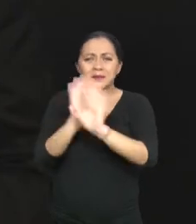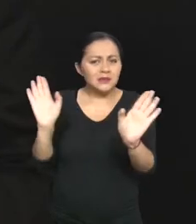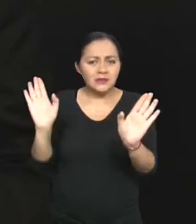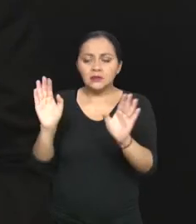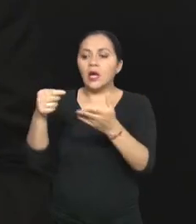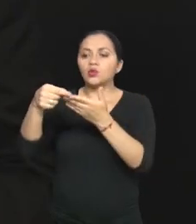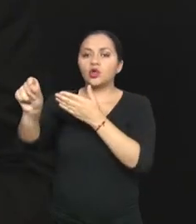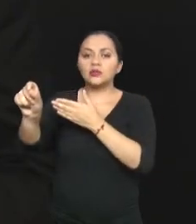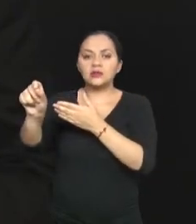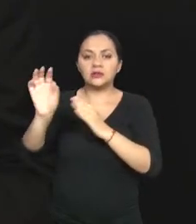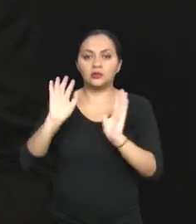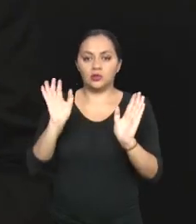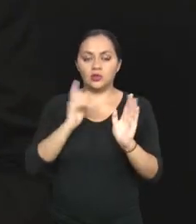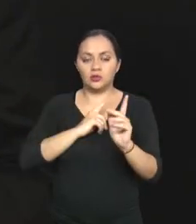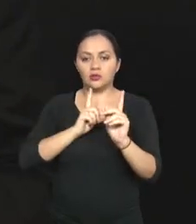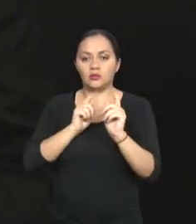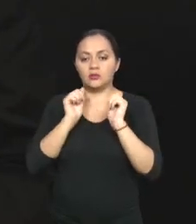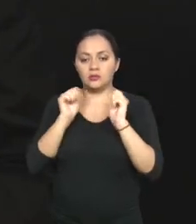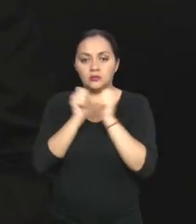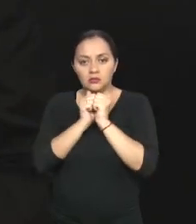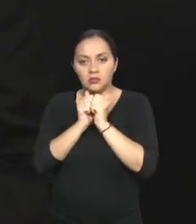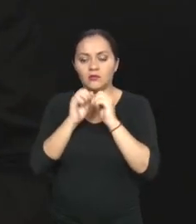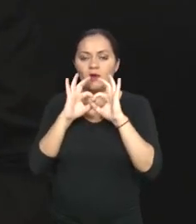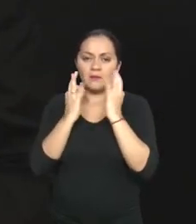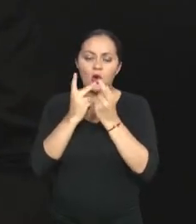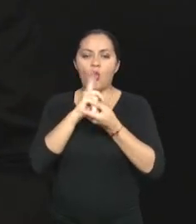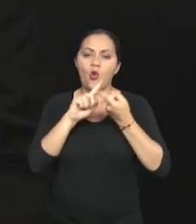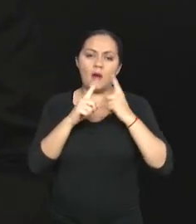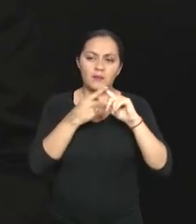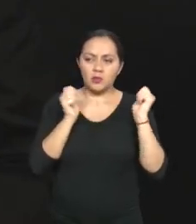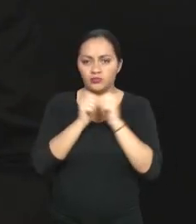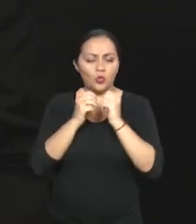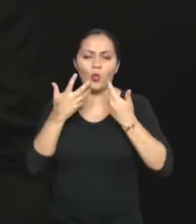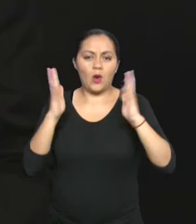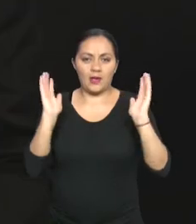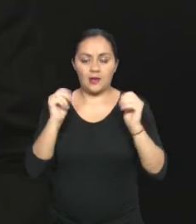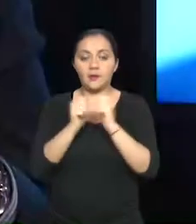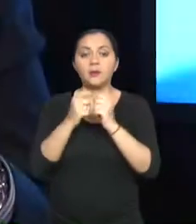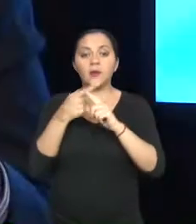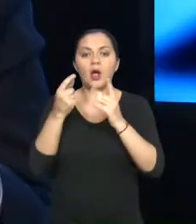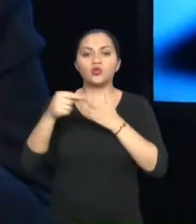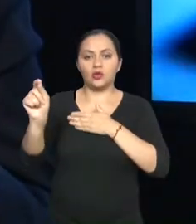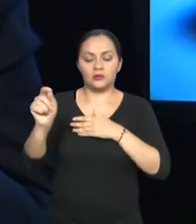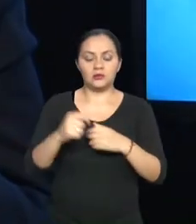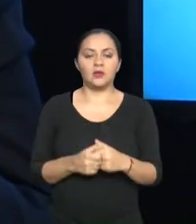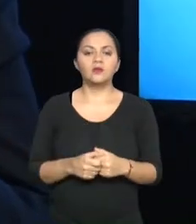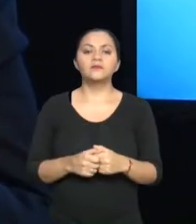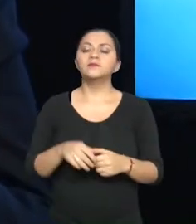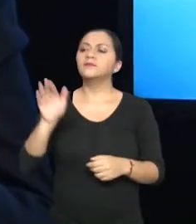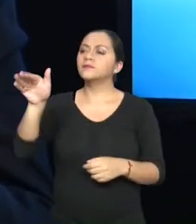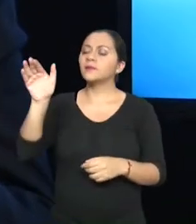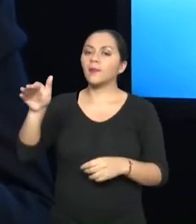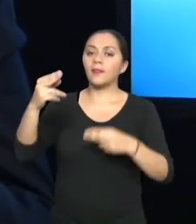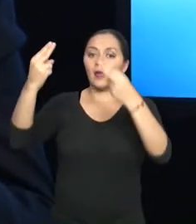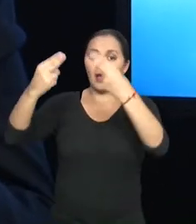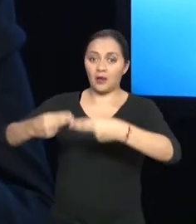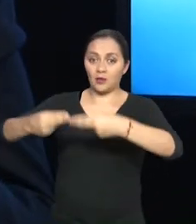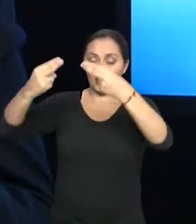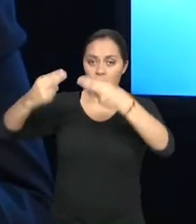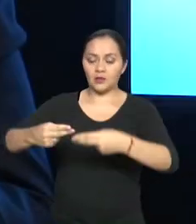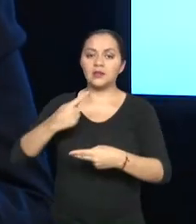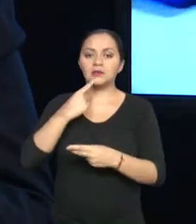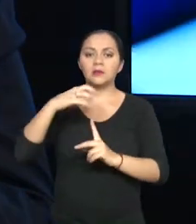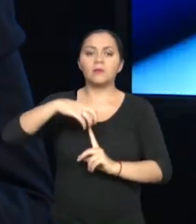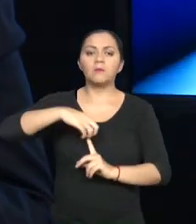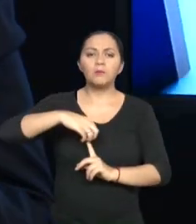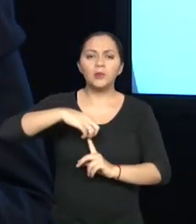importación. Pero el Senado decía en algún momento cuando se hacía la reorganización del Estado el priorizar